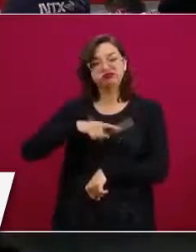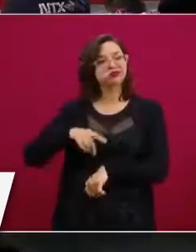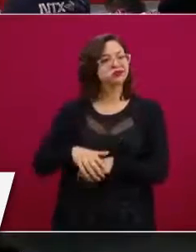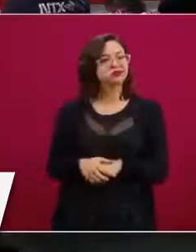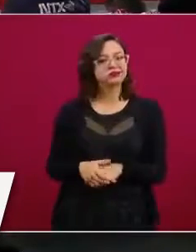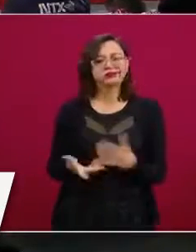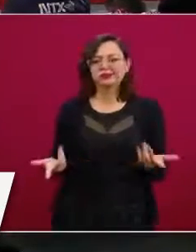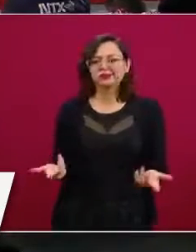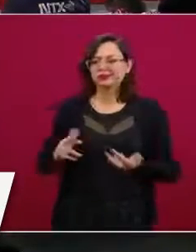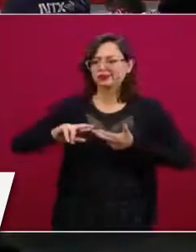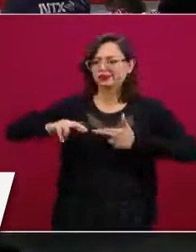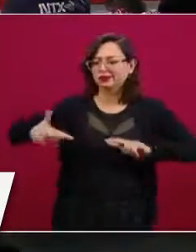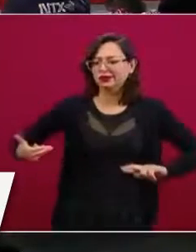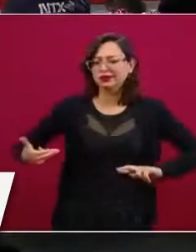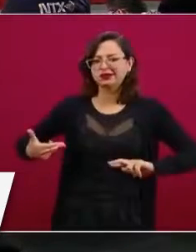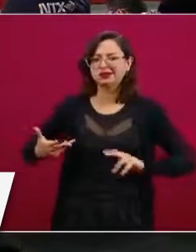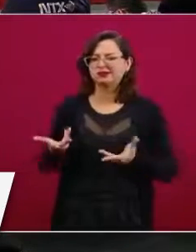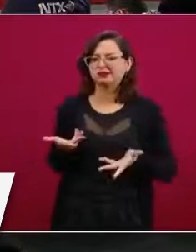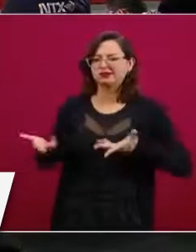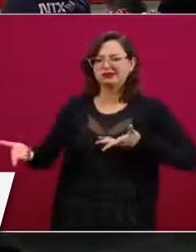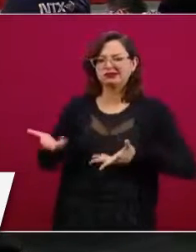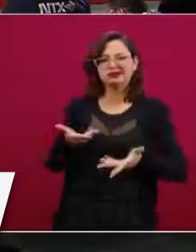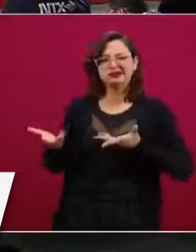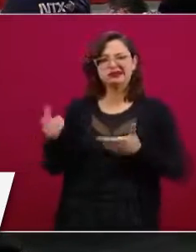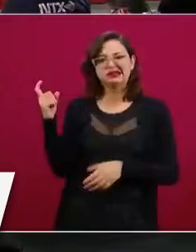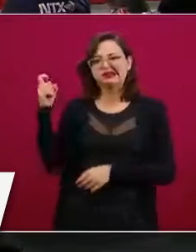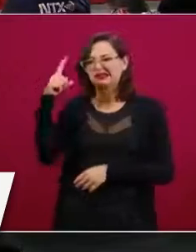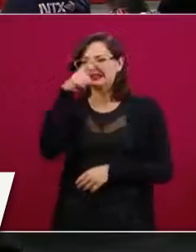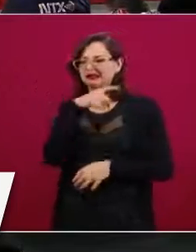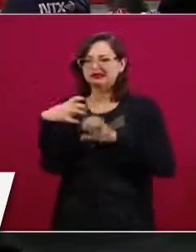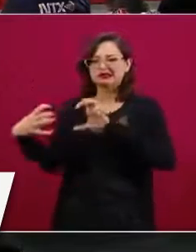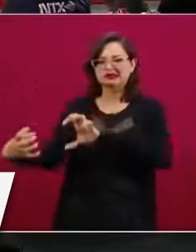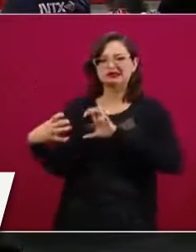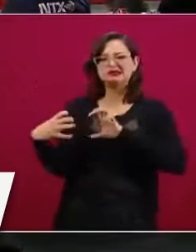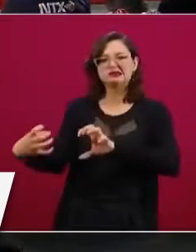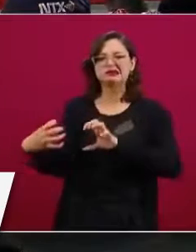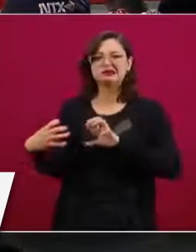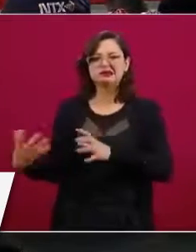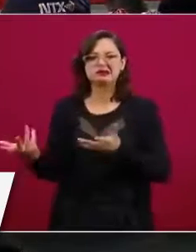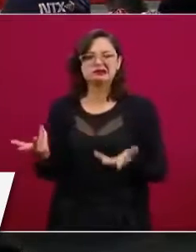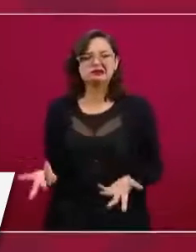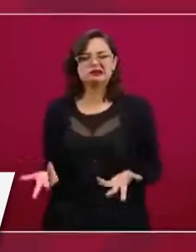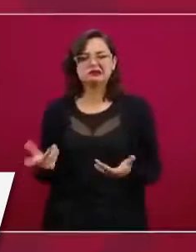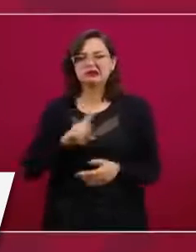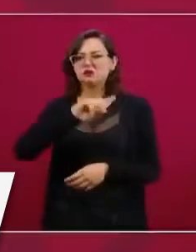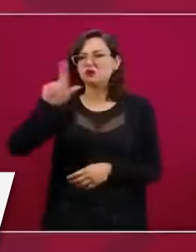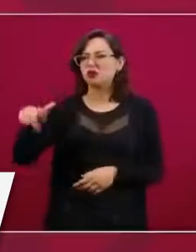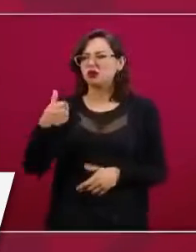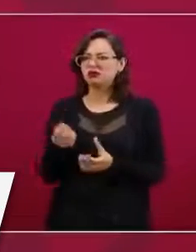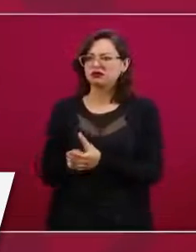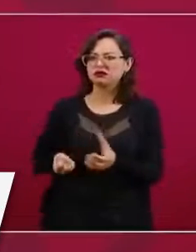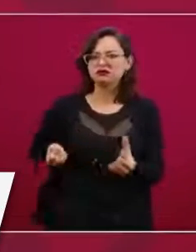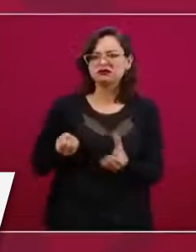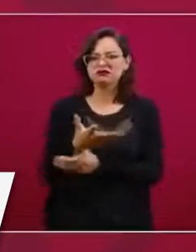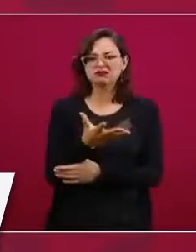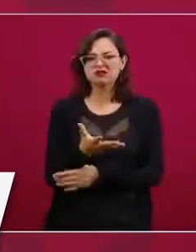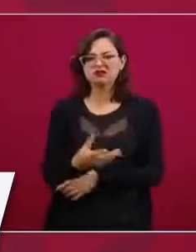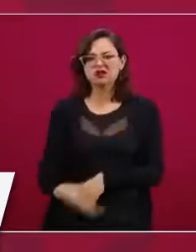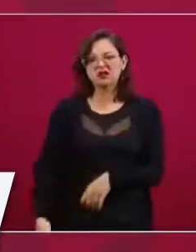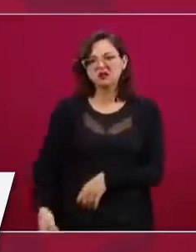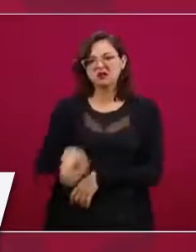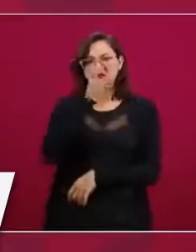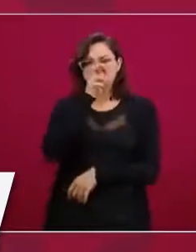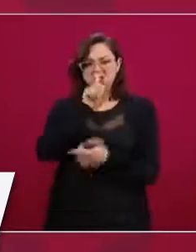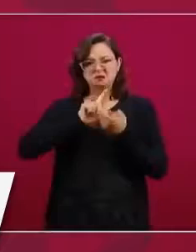haciendo cada vez más difícil la convivencia en el encierro?, ¿cómo vamos a salir del aislamiento menos flexibles